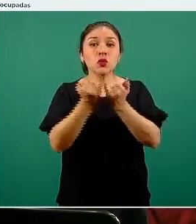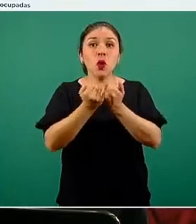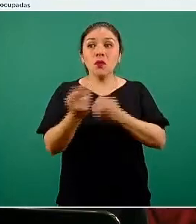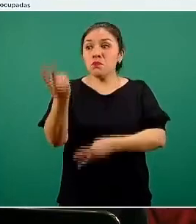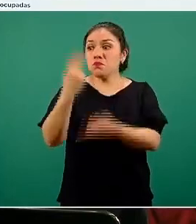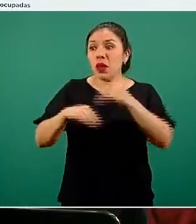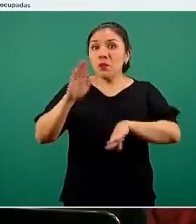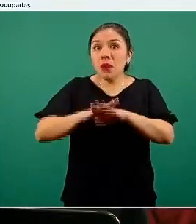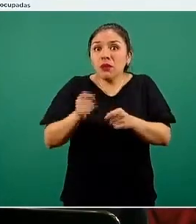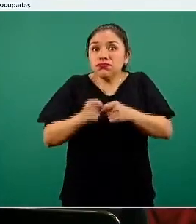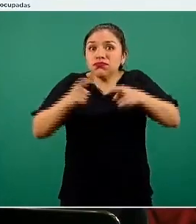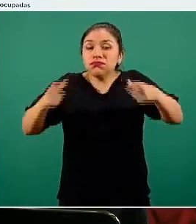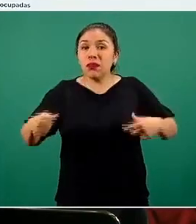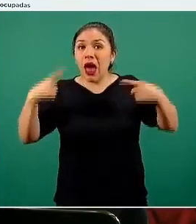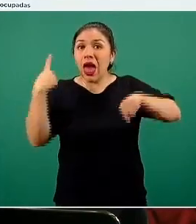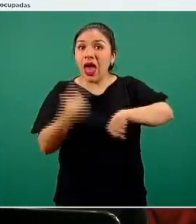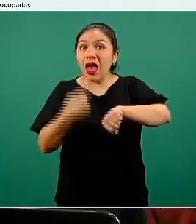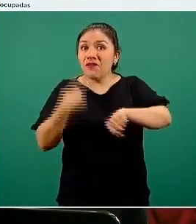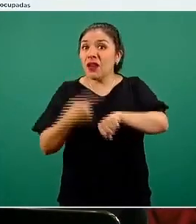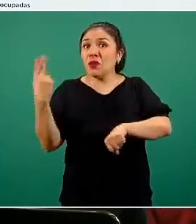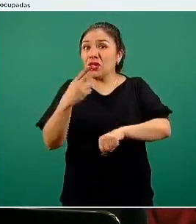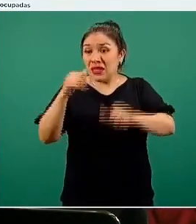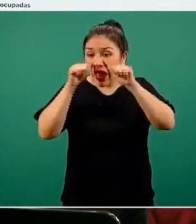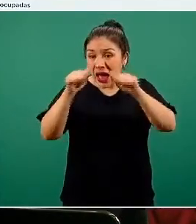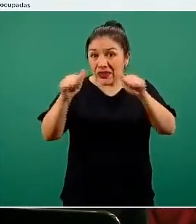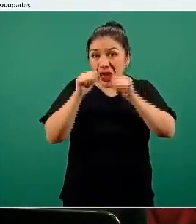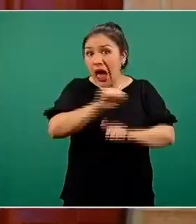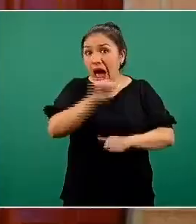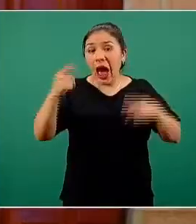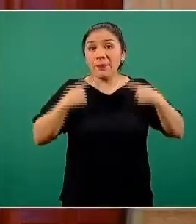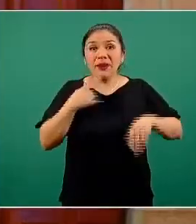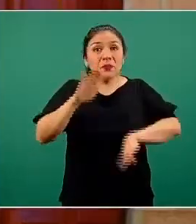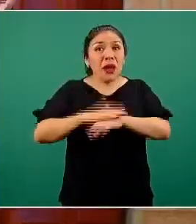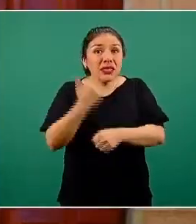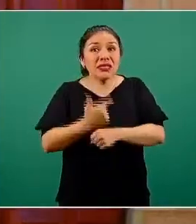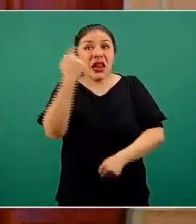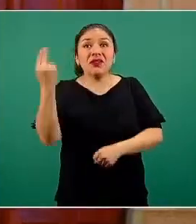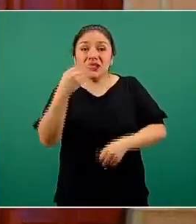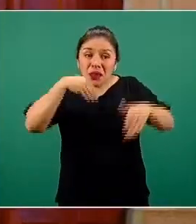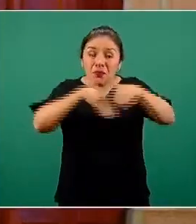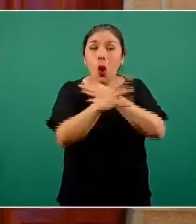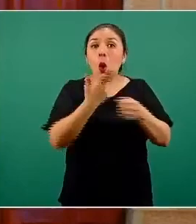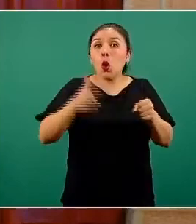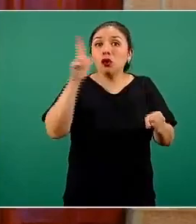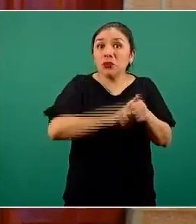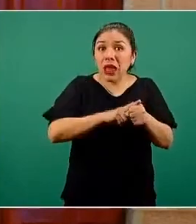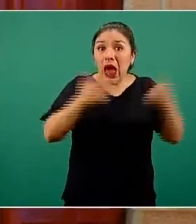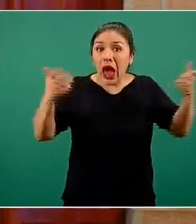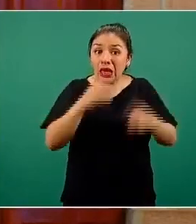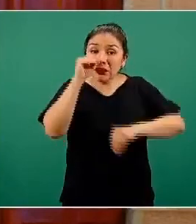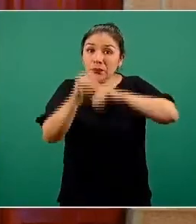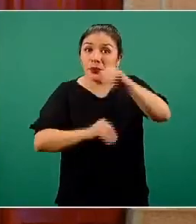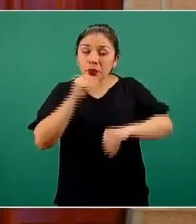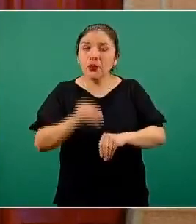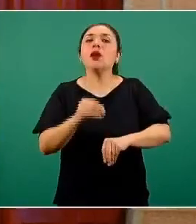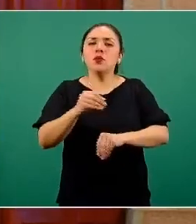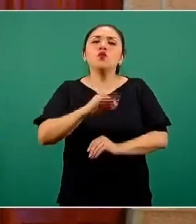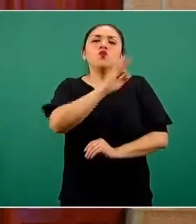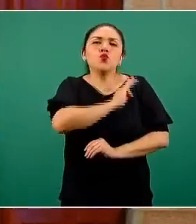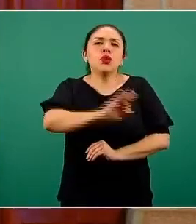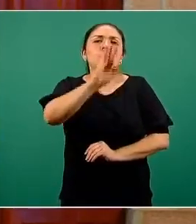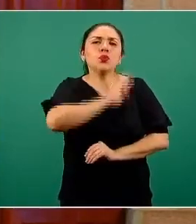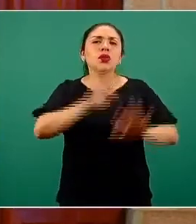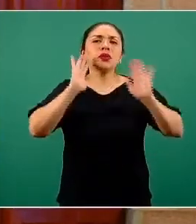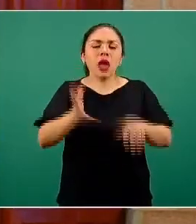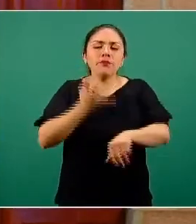casos y por lo tanto la demanda de atención de pacientes graves que requieren una cama de hospital se realiza, se ha podido dar